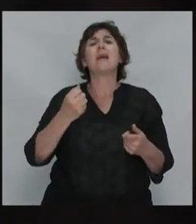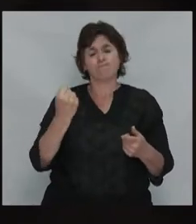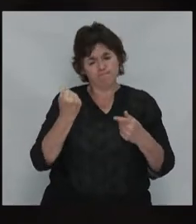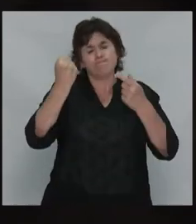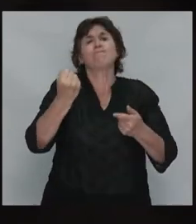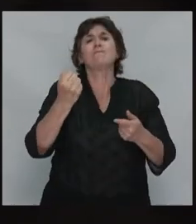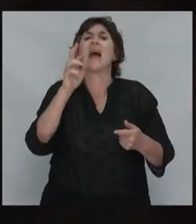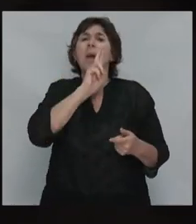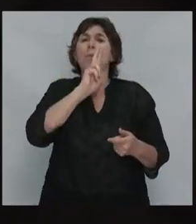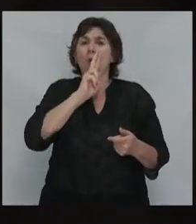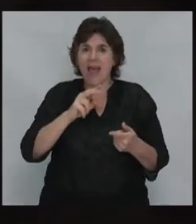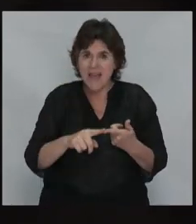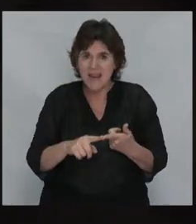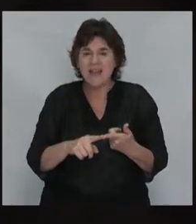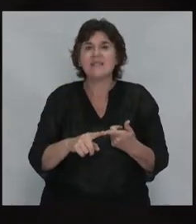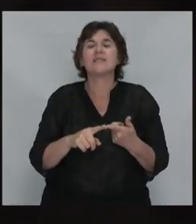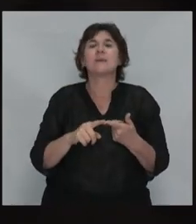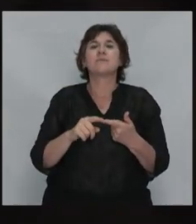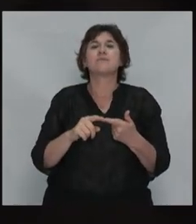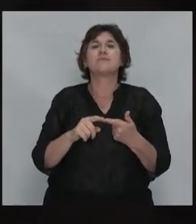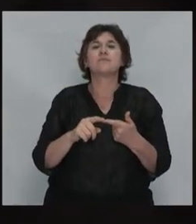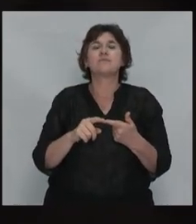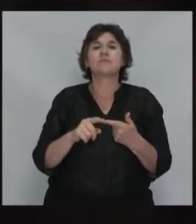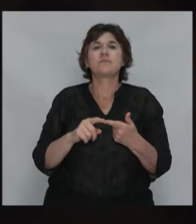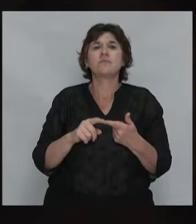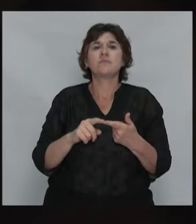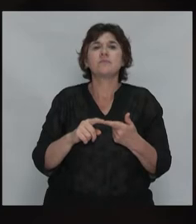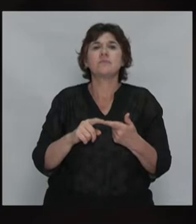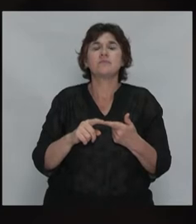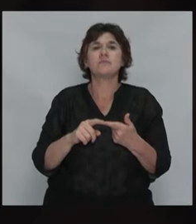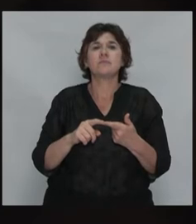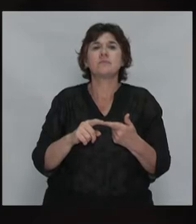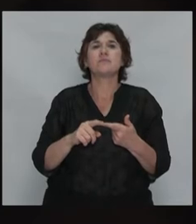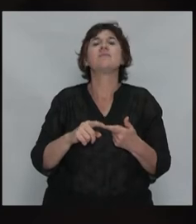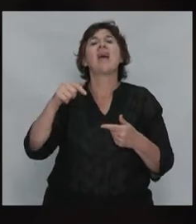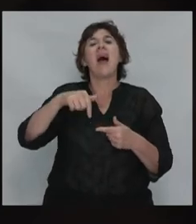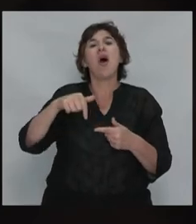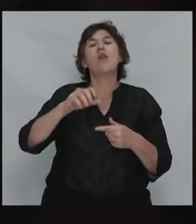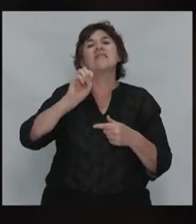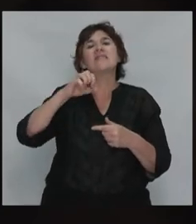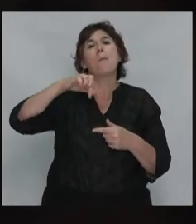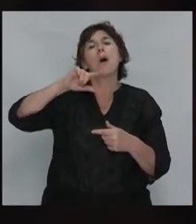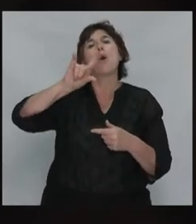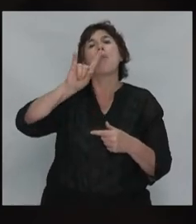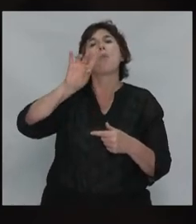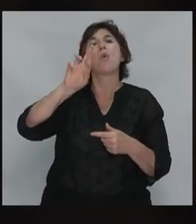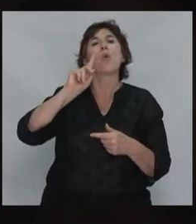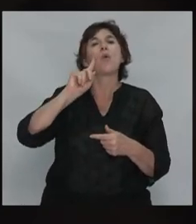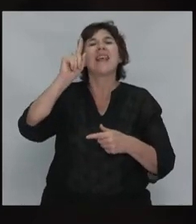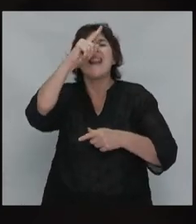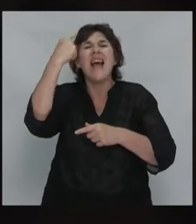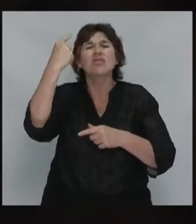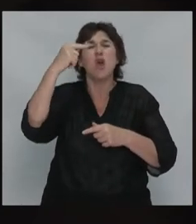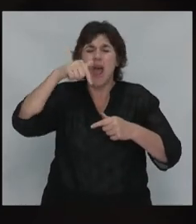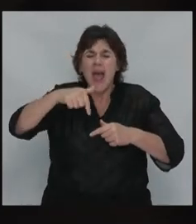constitución política del Estado boliviano, del Estado plurinacional, es la más avanzada del